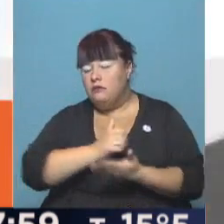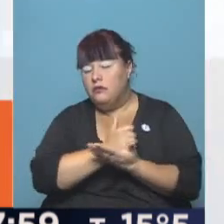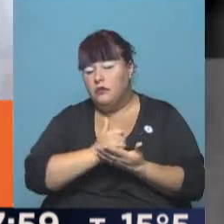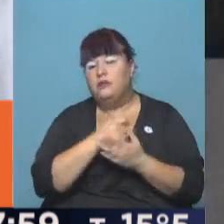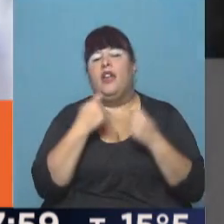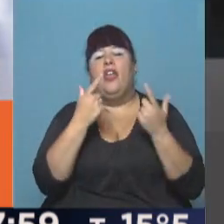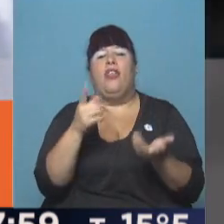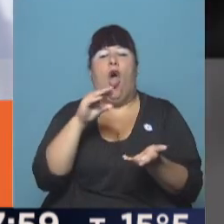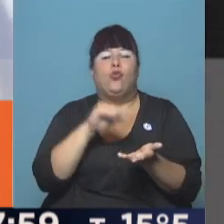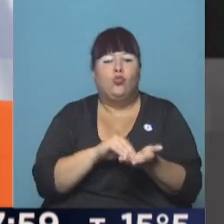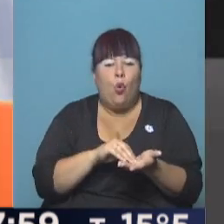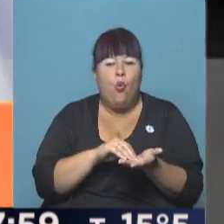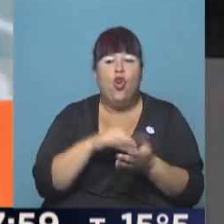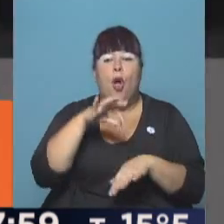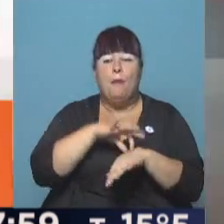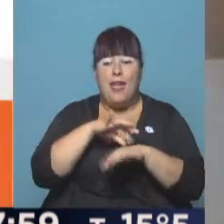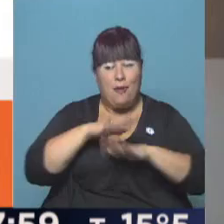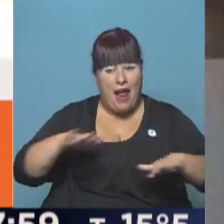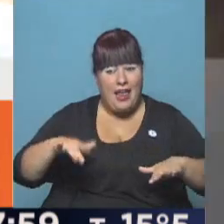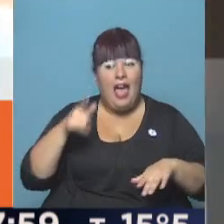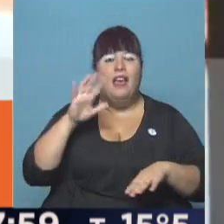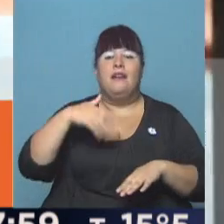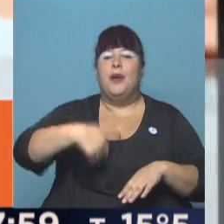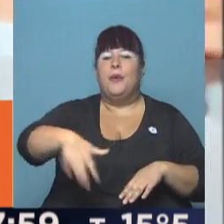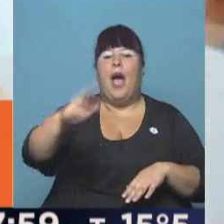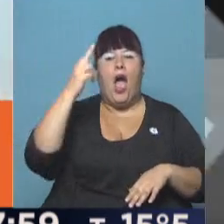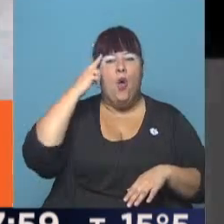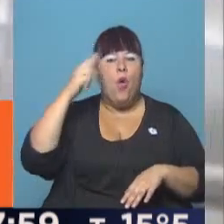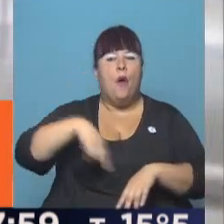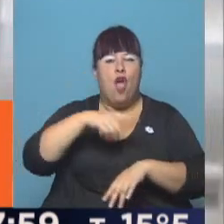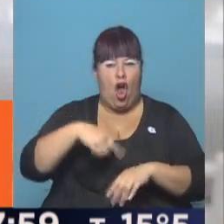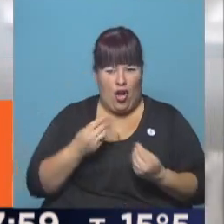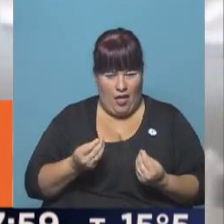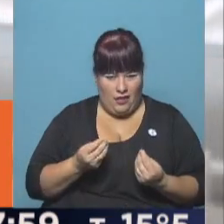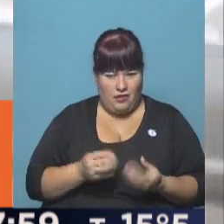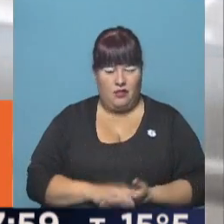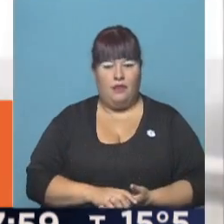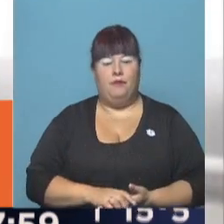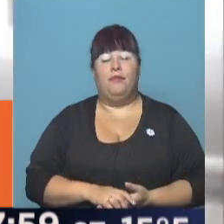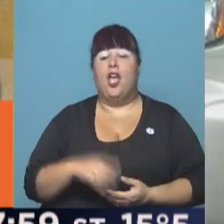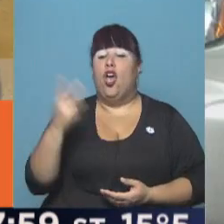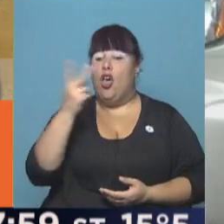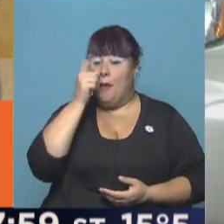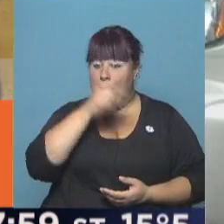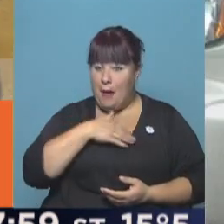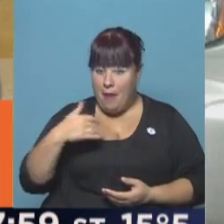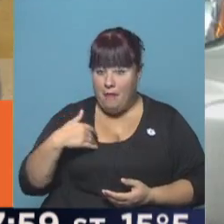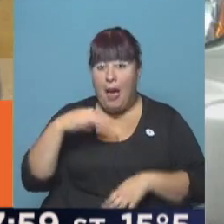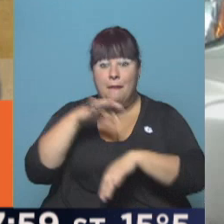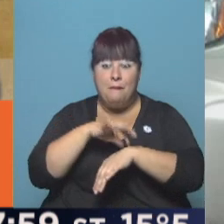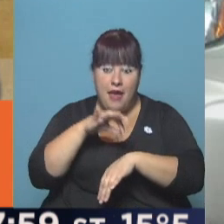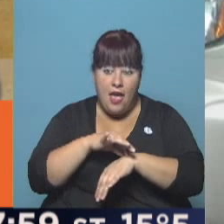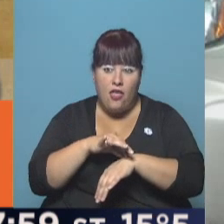ofrecen un turno con un pediatra para dentro de 9 horas. Que los dos padres sean